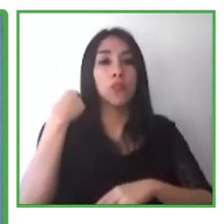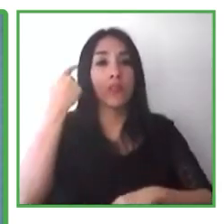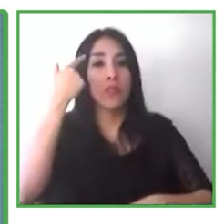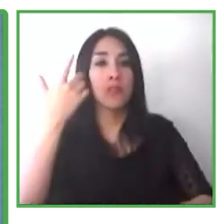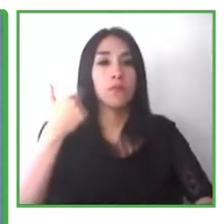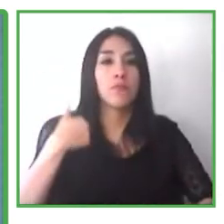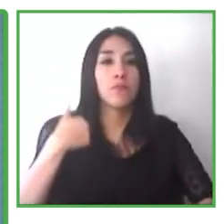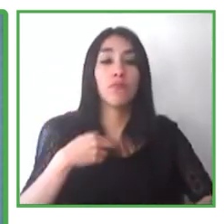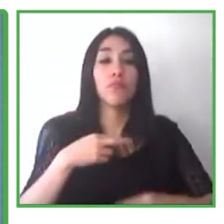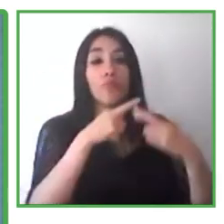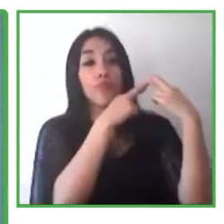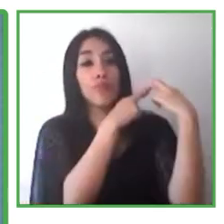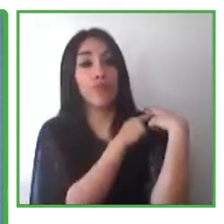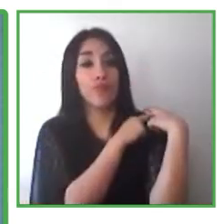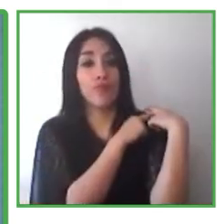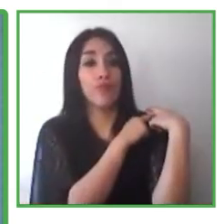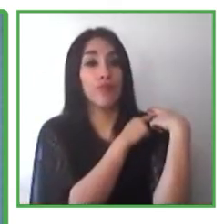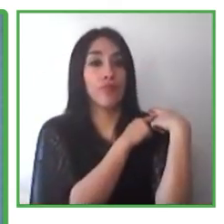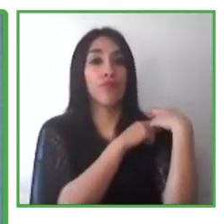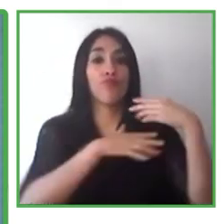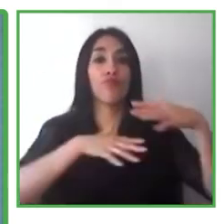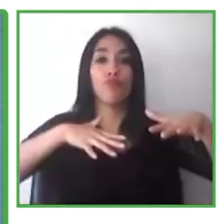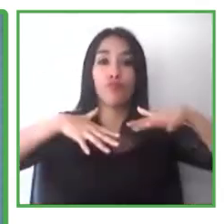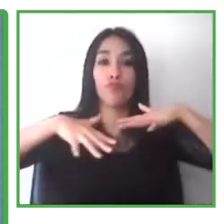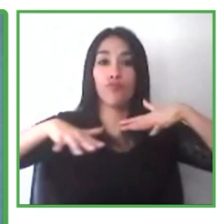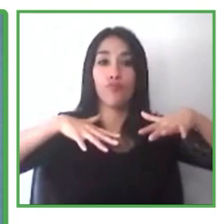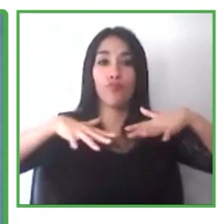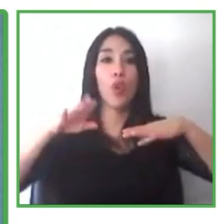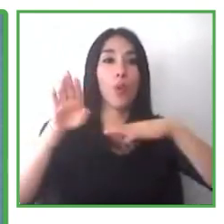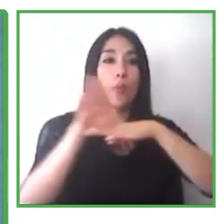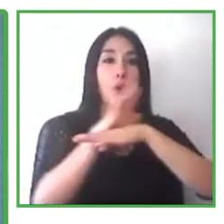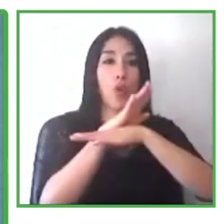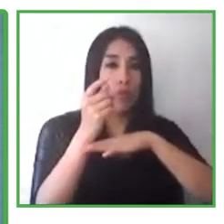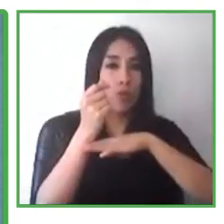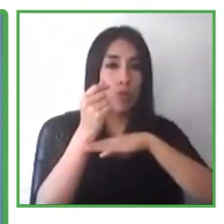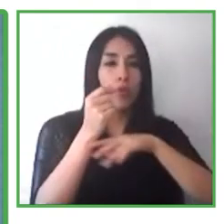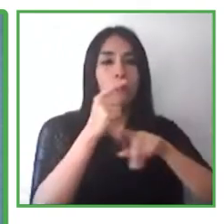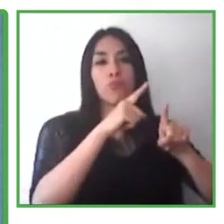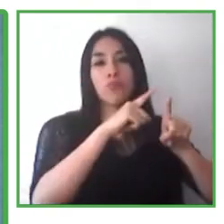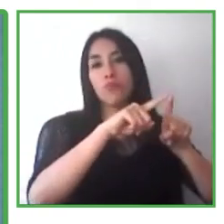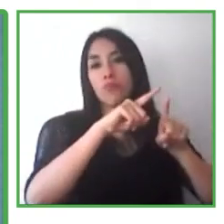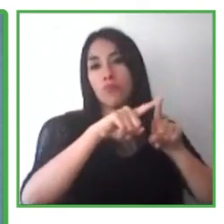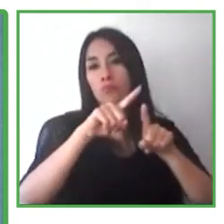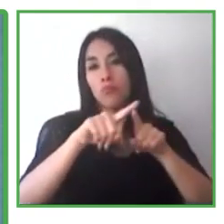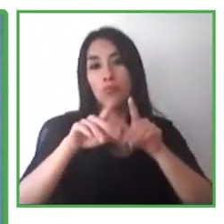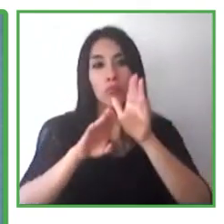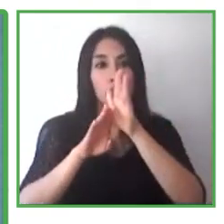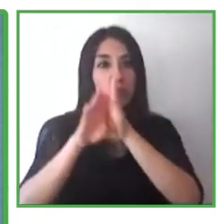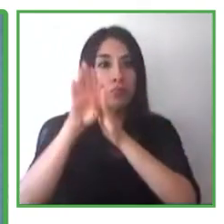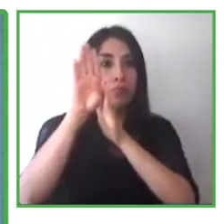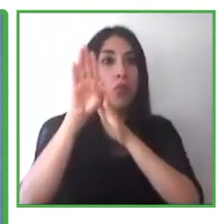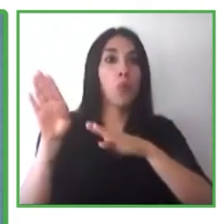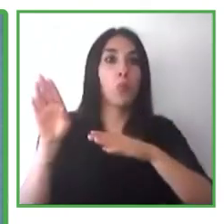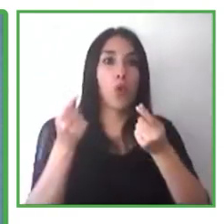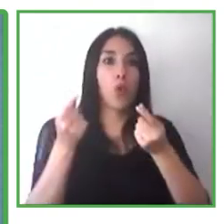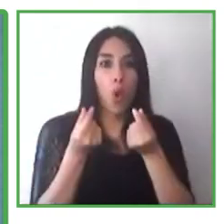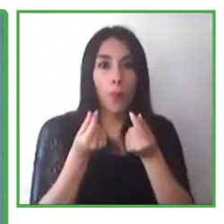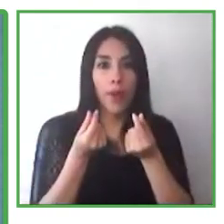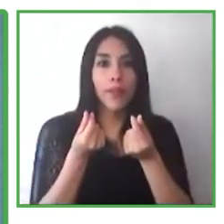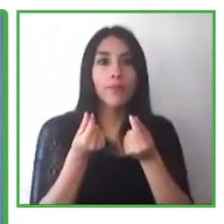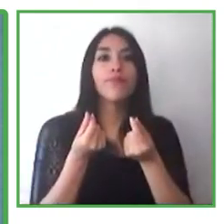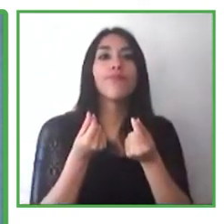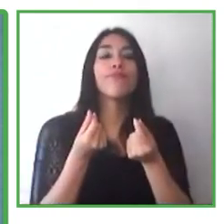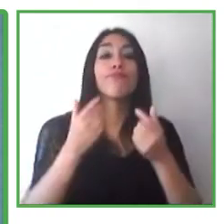comercial, de las ventas, del desarrollo de negocios y también las comunicaciones y relaciones